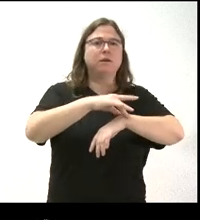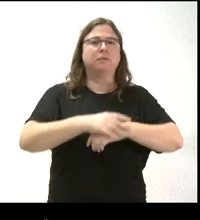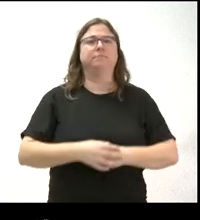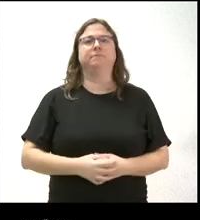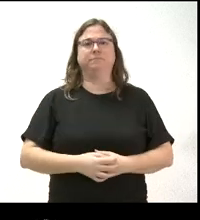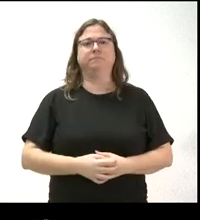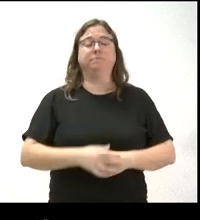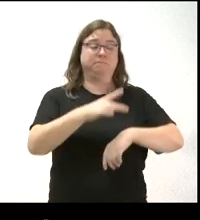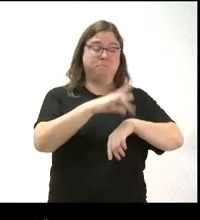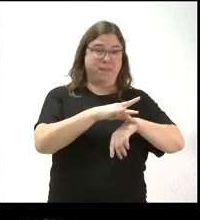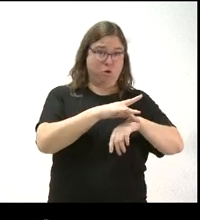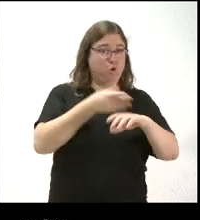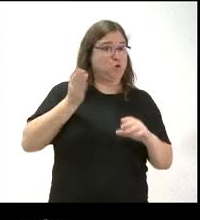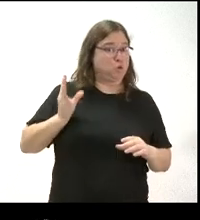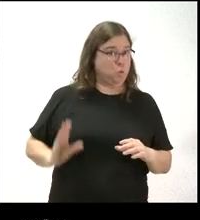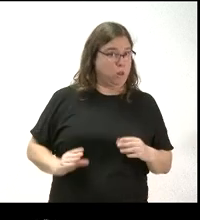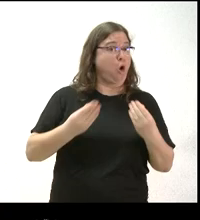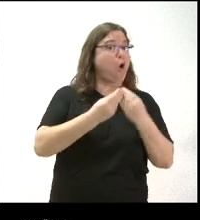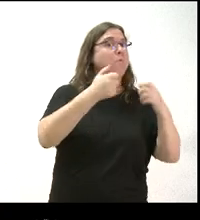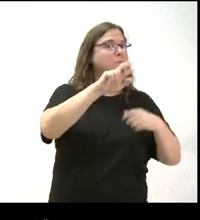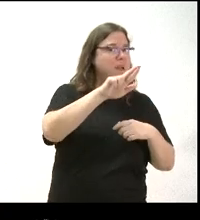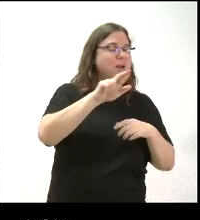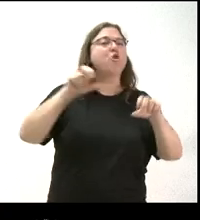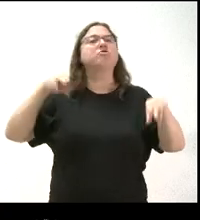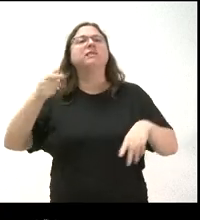lo que cobra uno de estos médicos. Gracias.